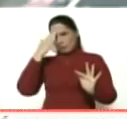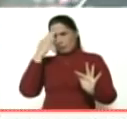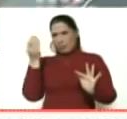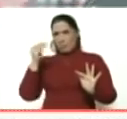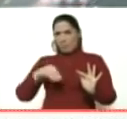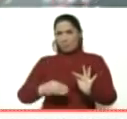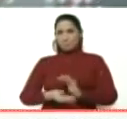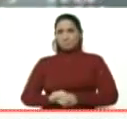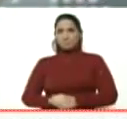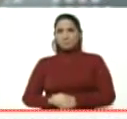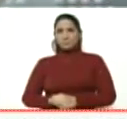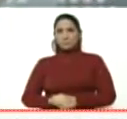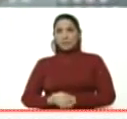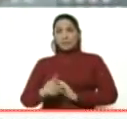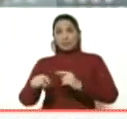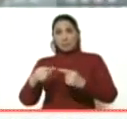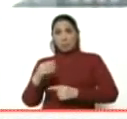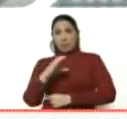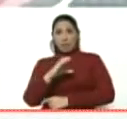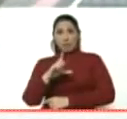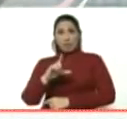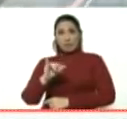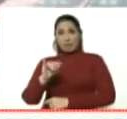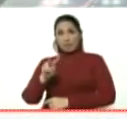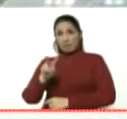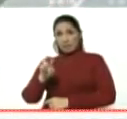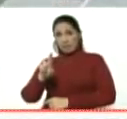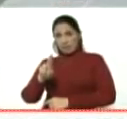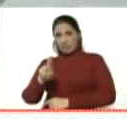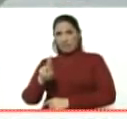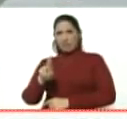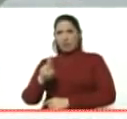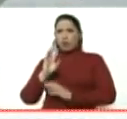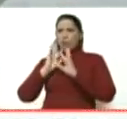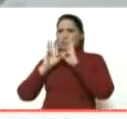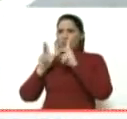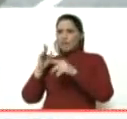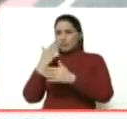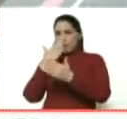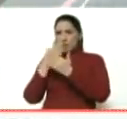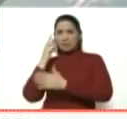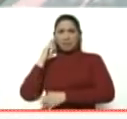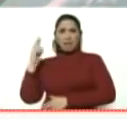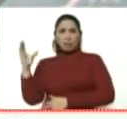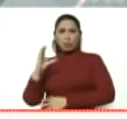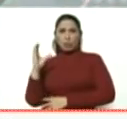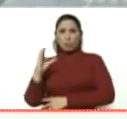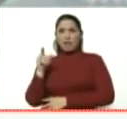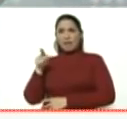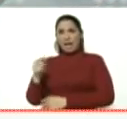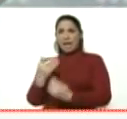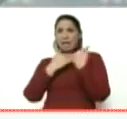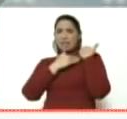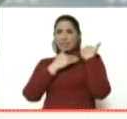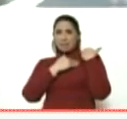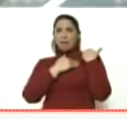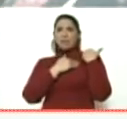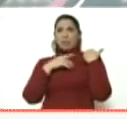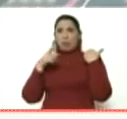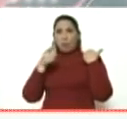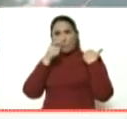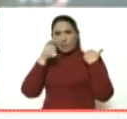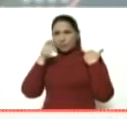Gustavo, después de que Clíber Alcalá confiesa ante una radio colombiana que él estaba detrás de una operación con armas, que tiene